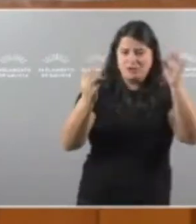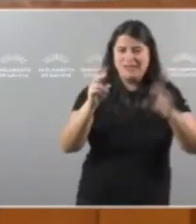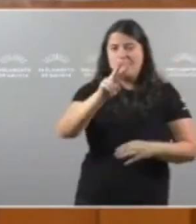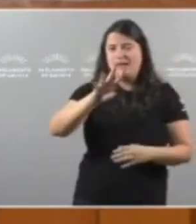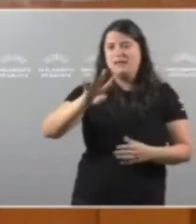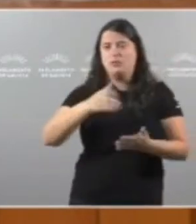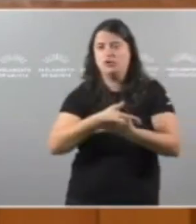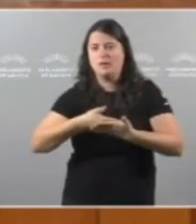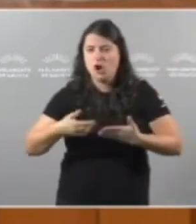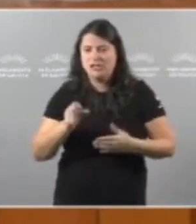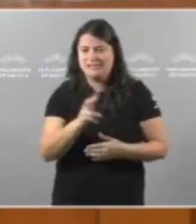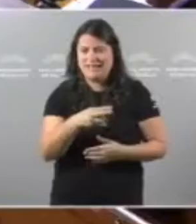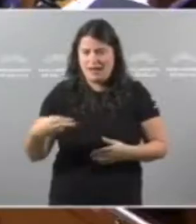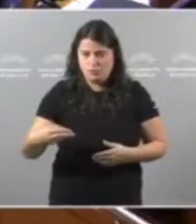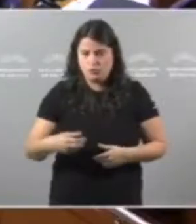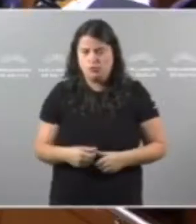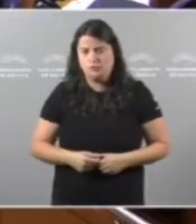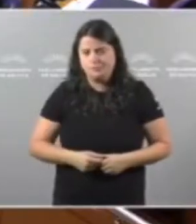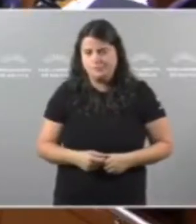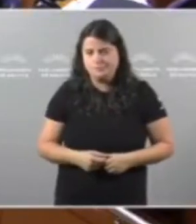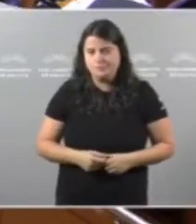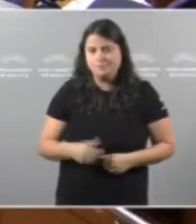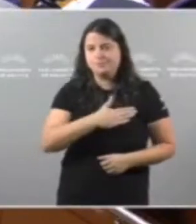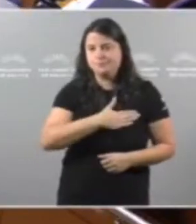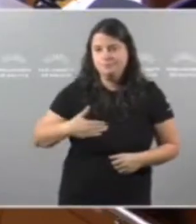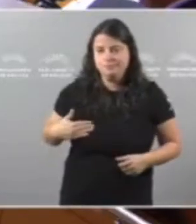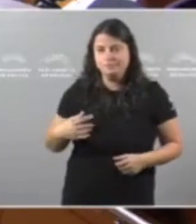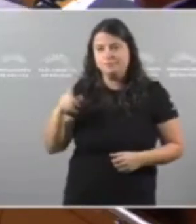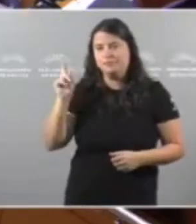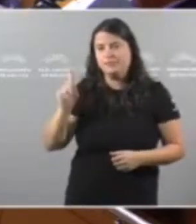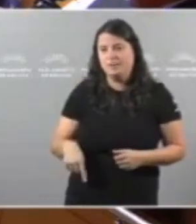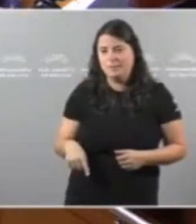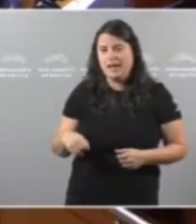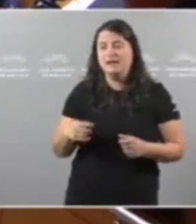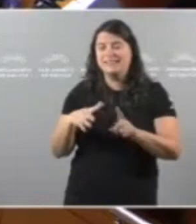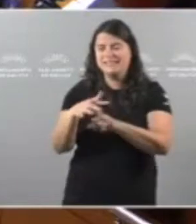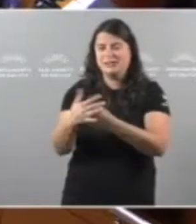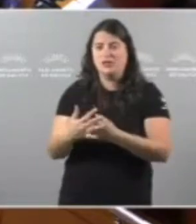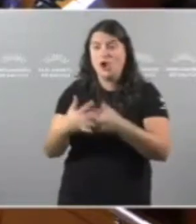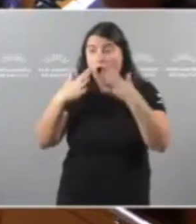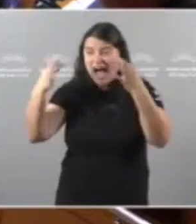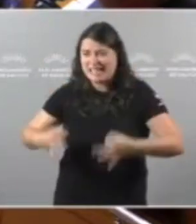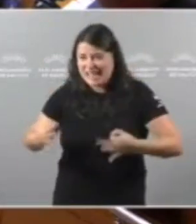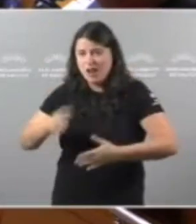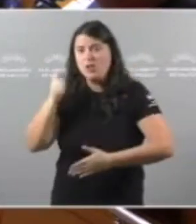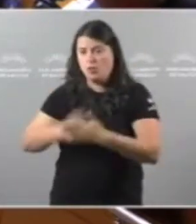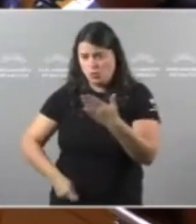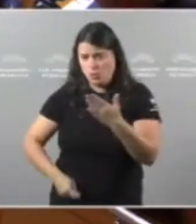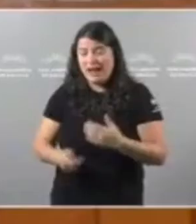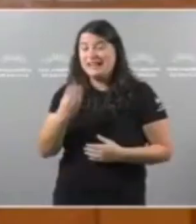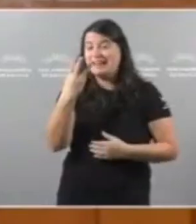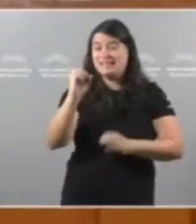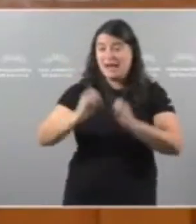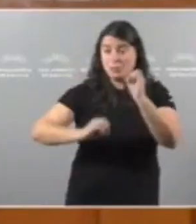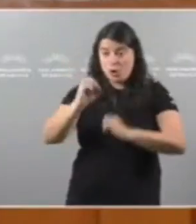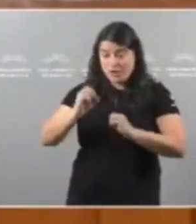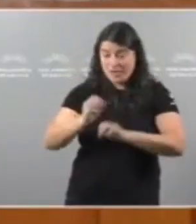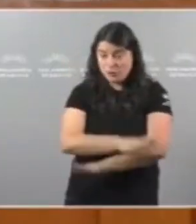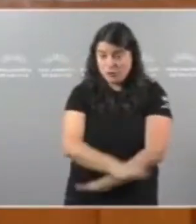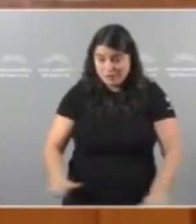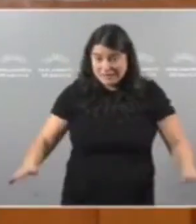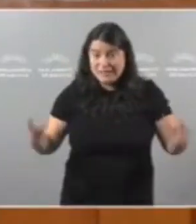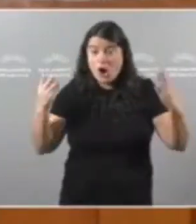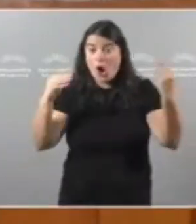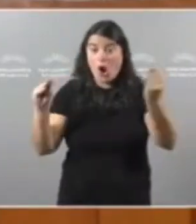millóns De euros Queremos atender Unha dura Realidade O 30% Da poboación Infantil E